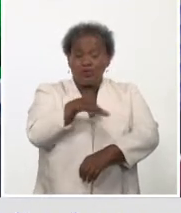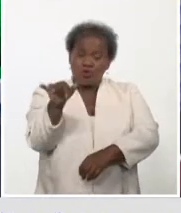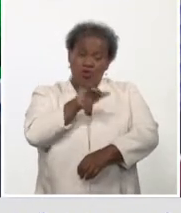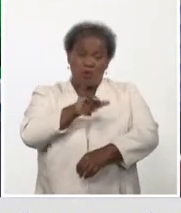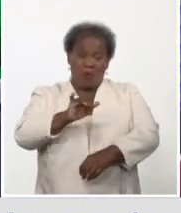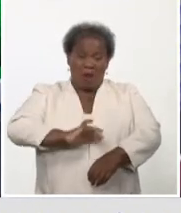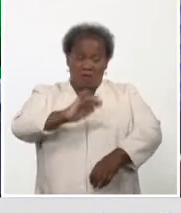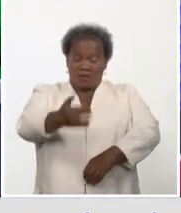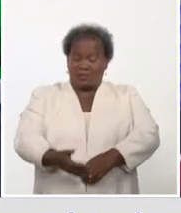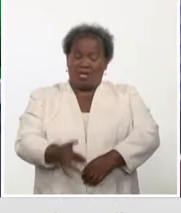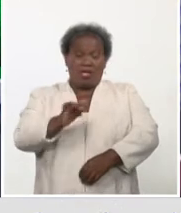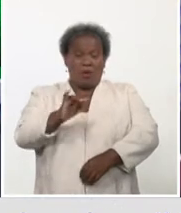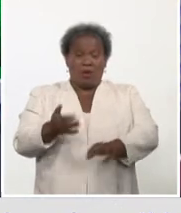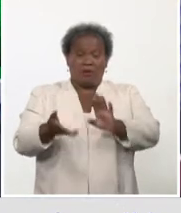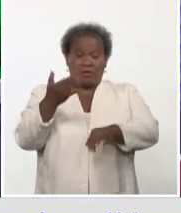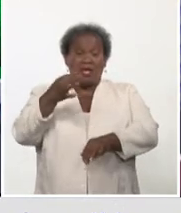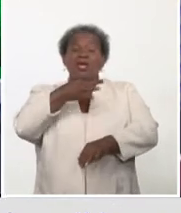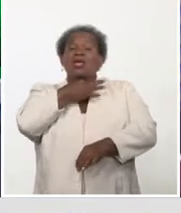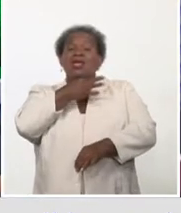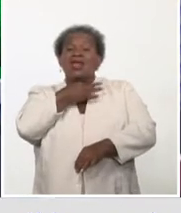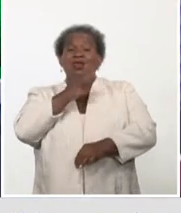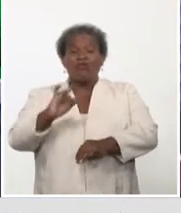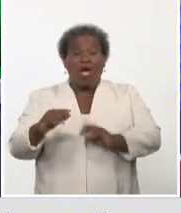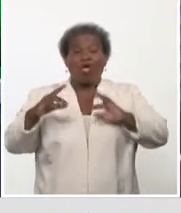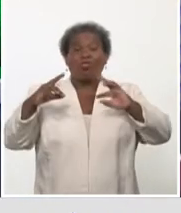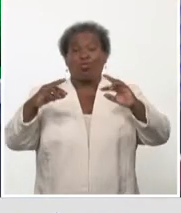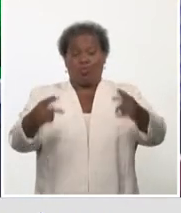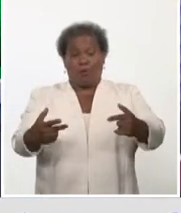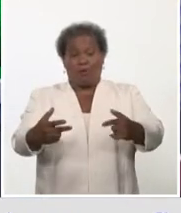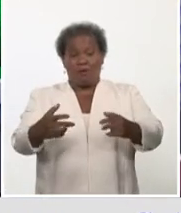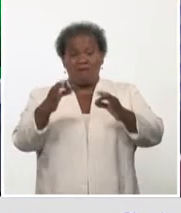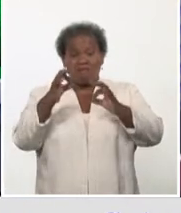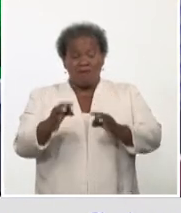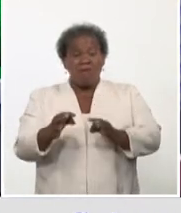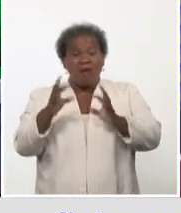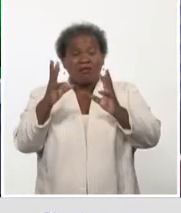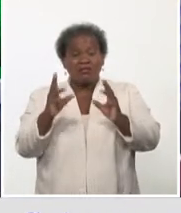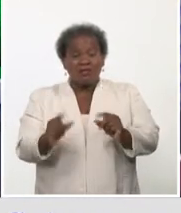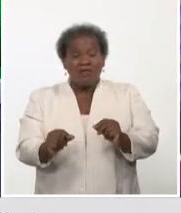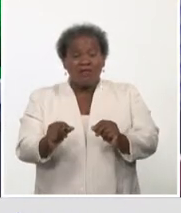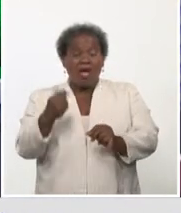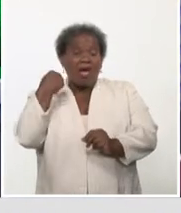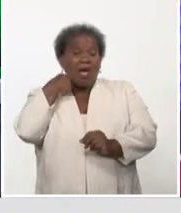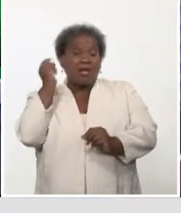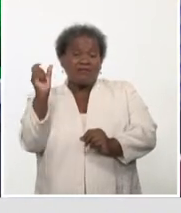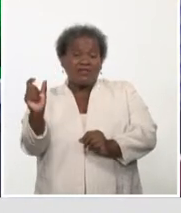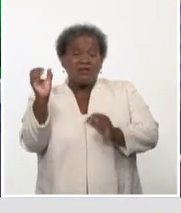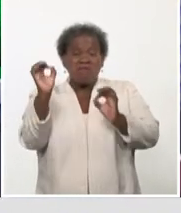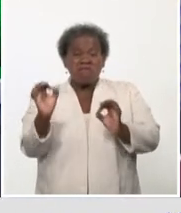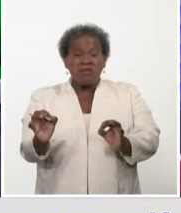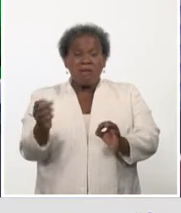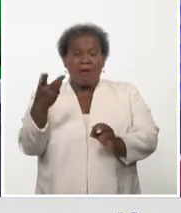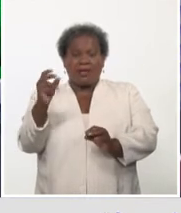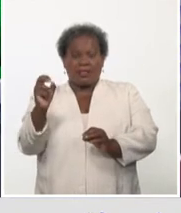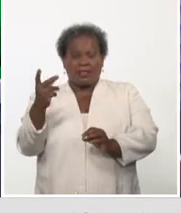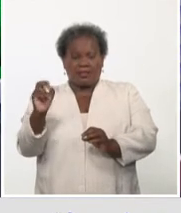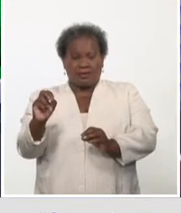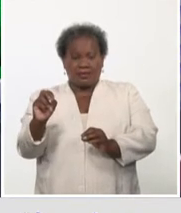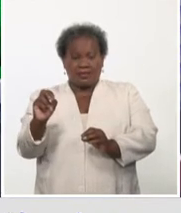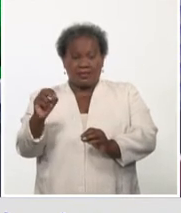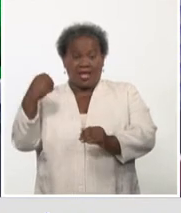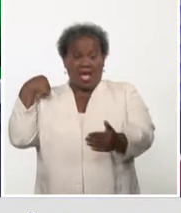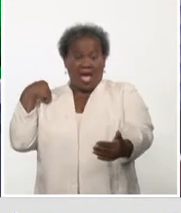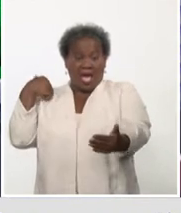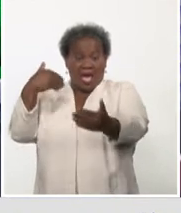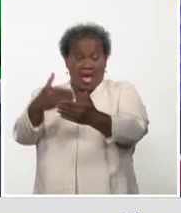solamente en el mes de enero ya se había duplicado la cifra de lo que se había tenido en el año 2020. En lo que va de año, el mes